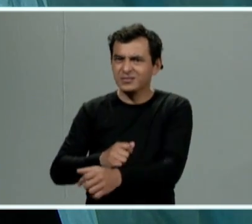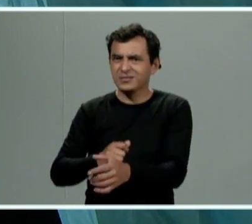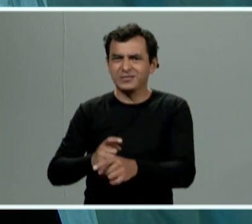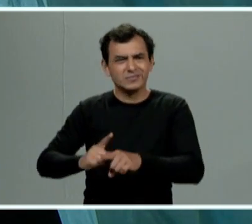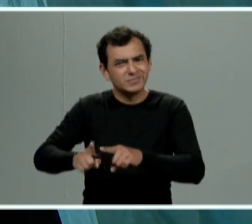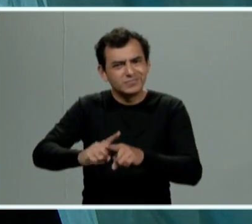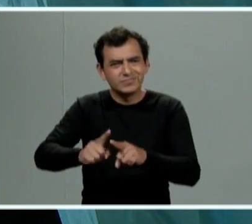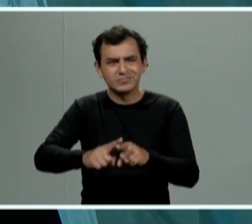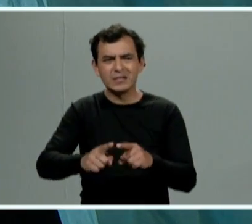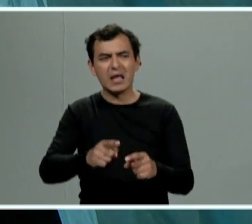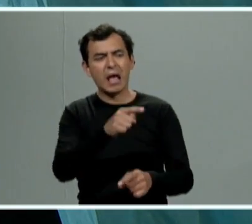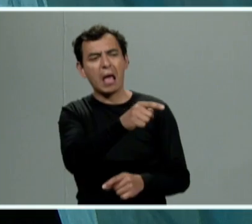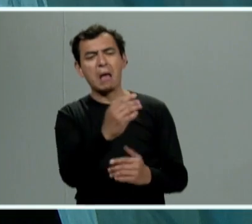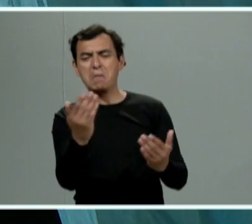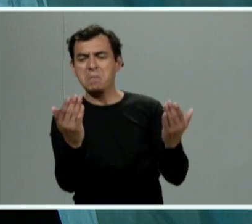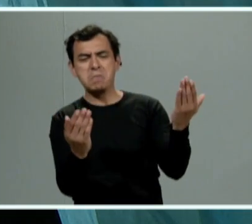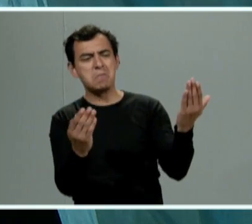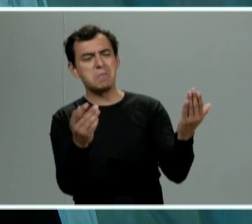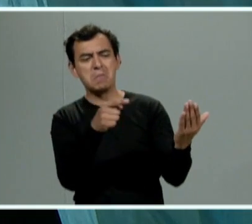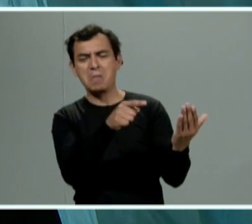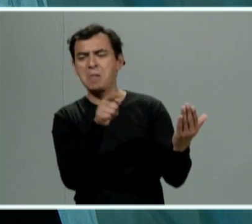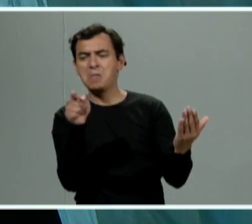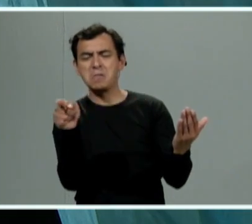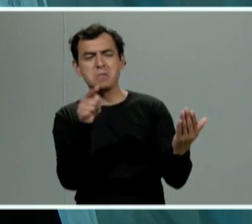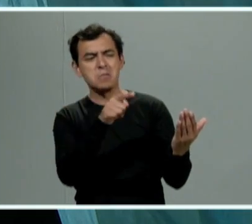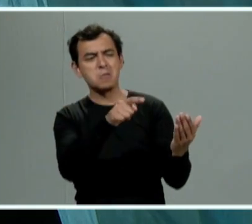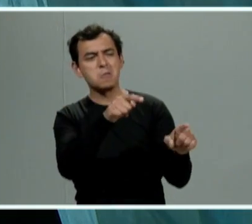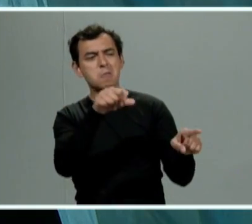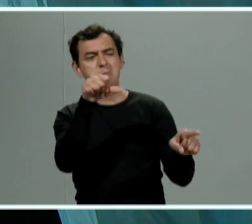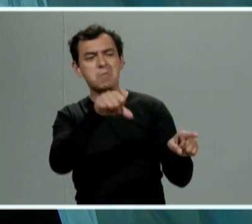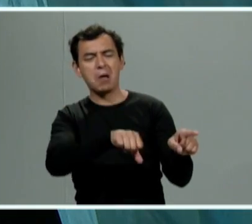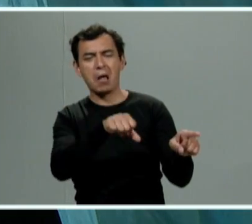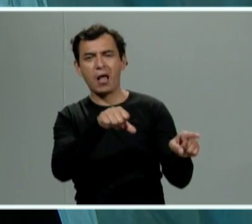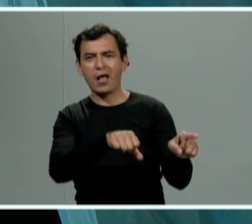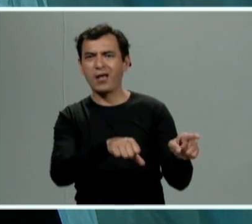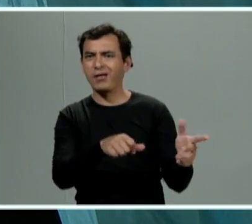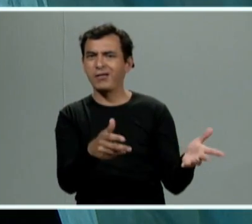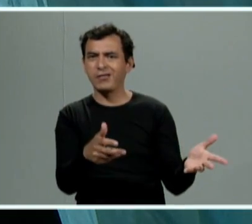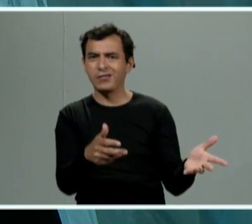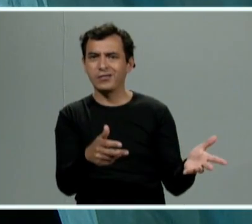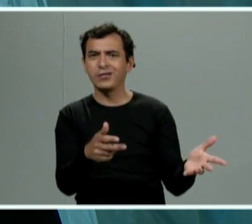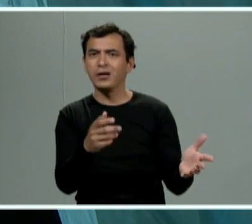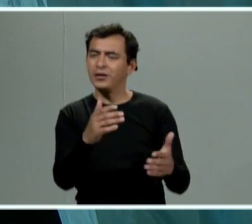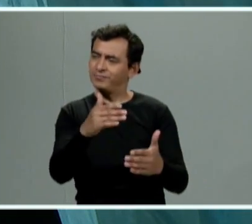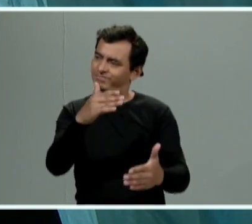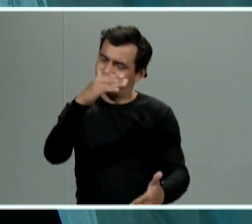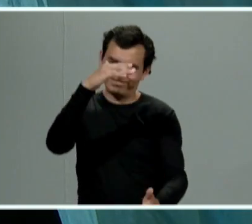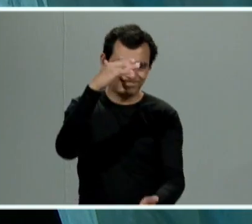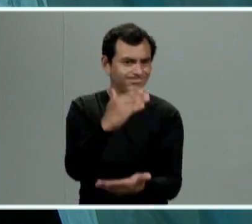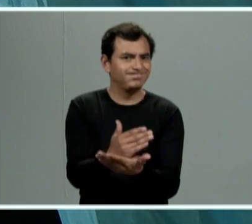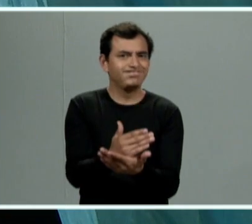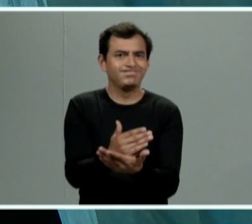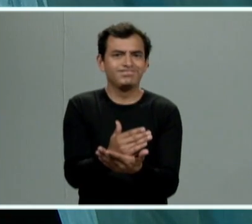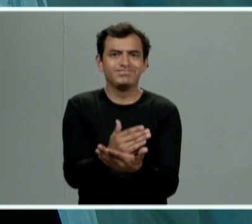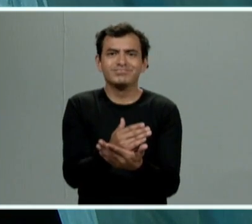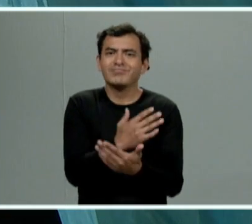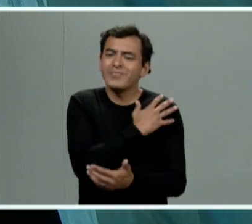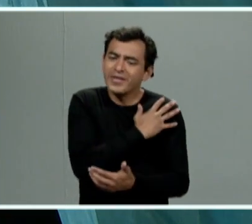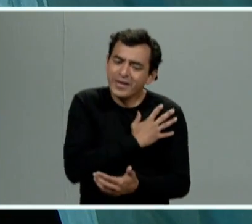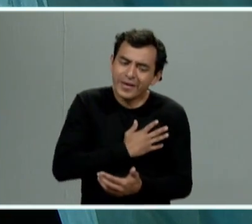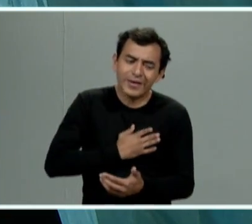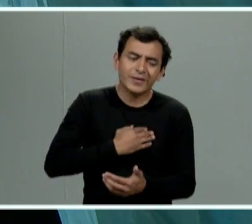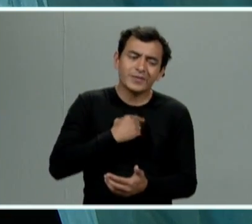pongamos un límite y presentemos la denuncia correspondiente y máximo cuando tenemos hijos porque